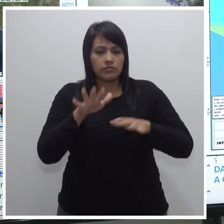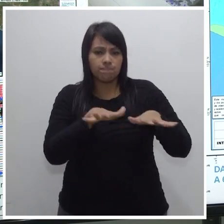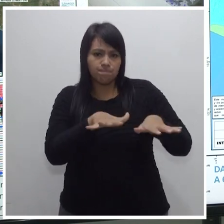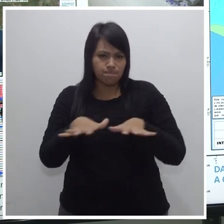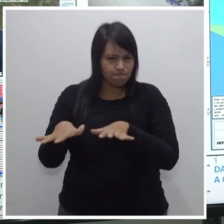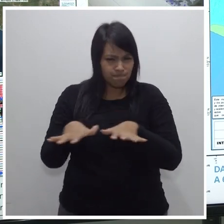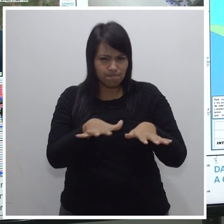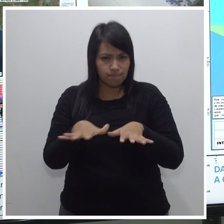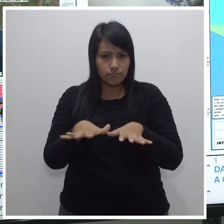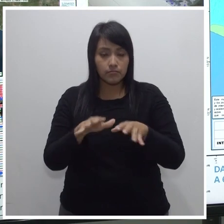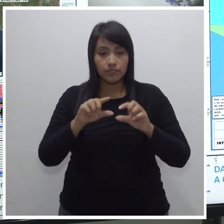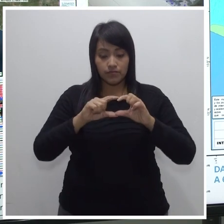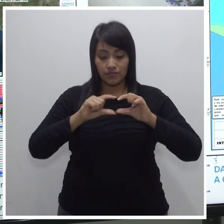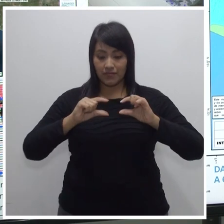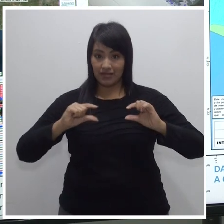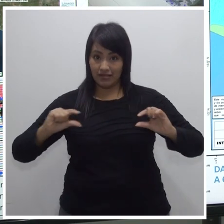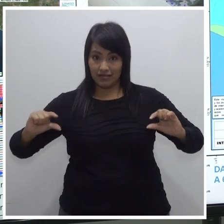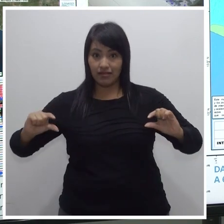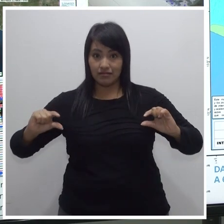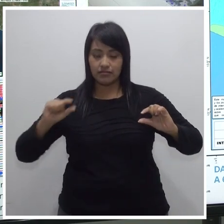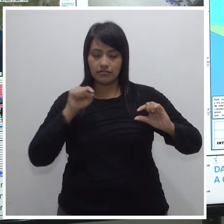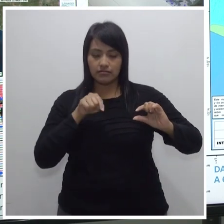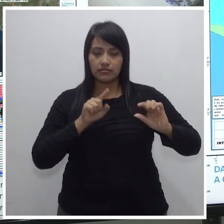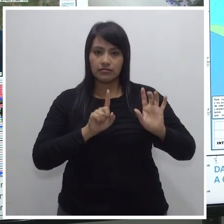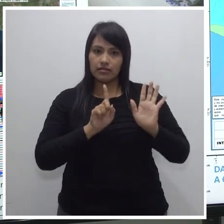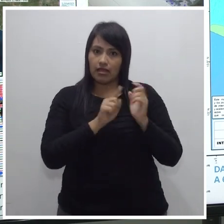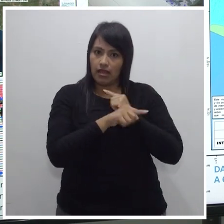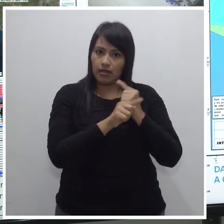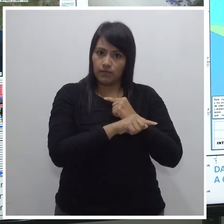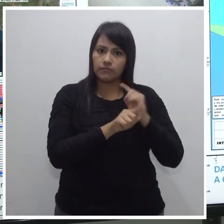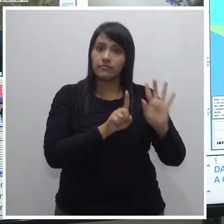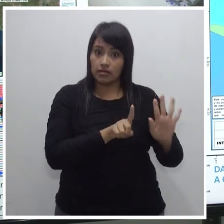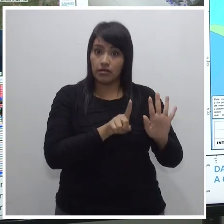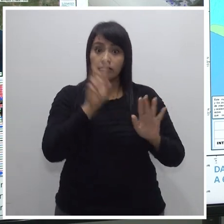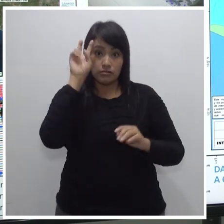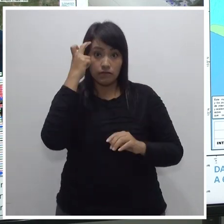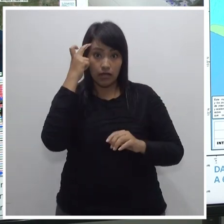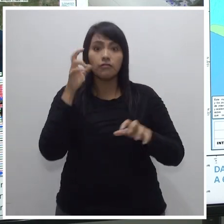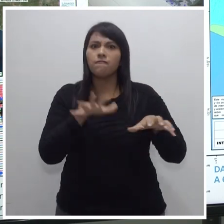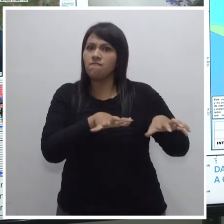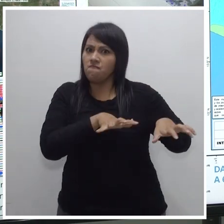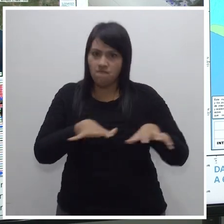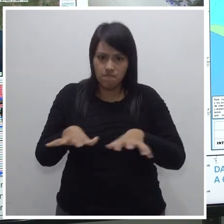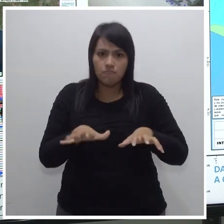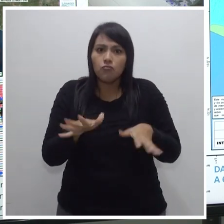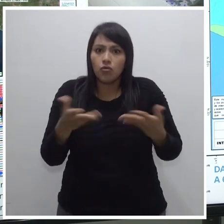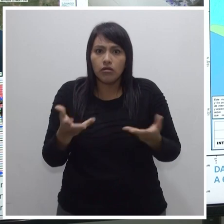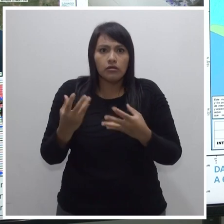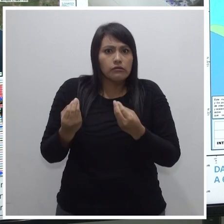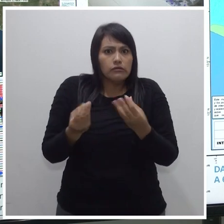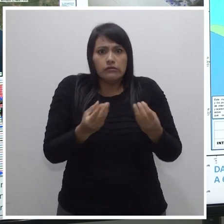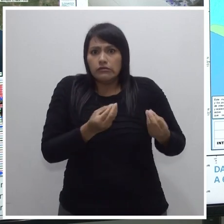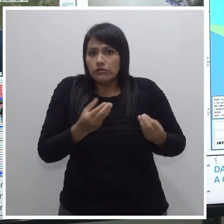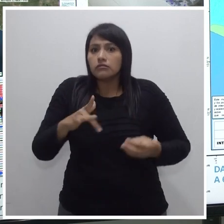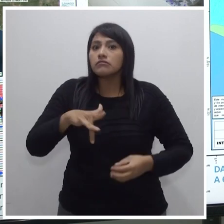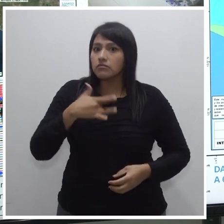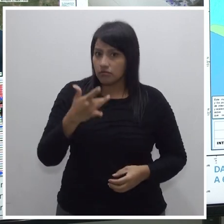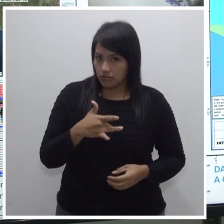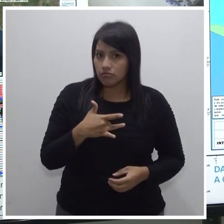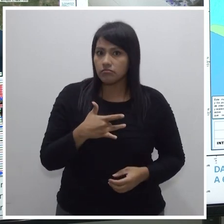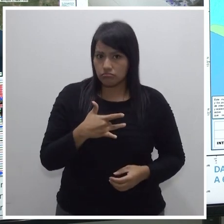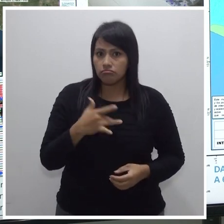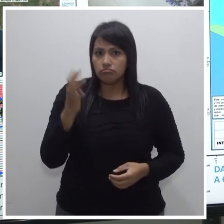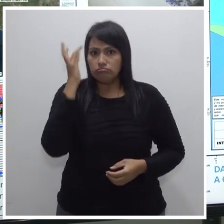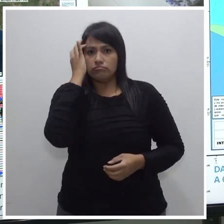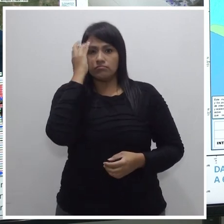de Mercalli modificada, que es 6, este sismo se sintió fuerte, nos asustó a todos, pero el